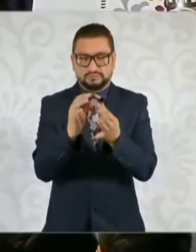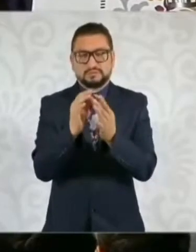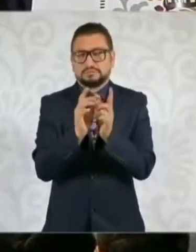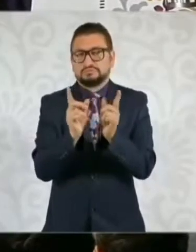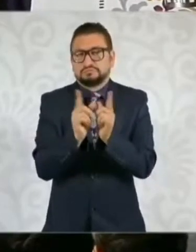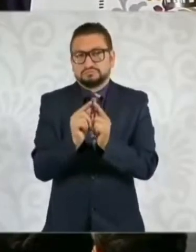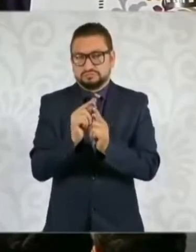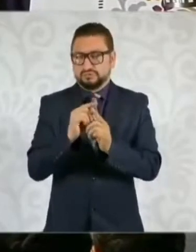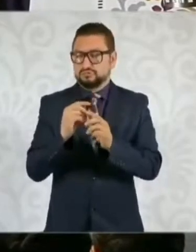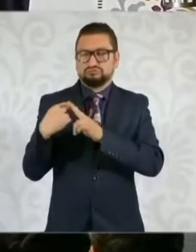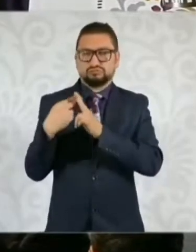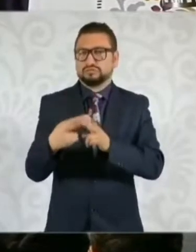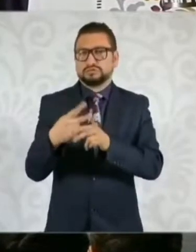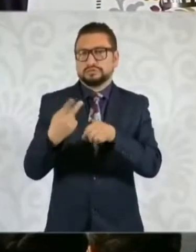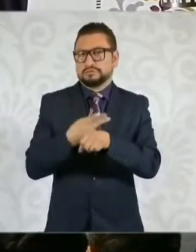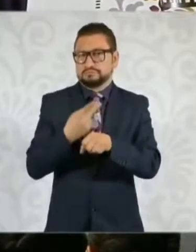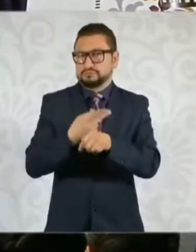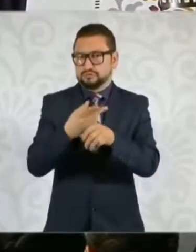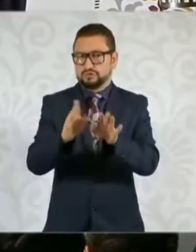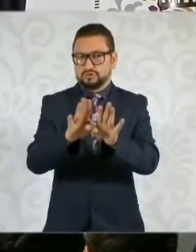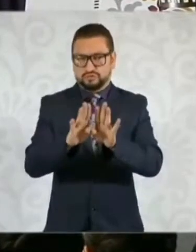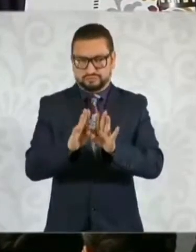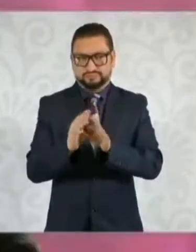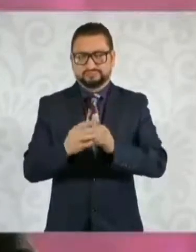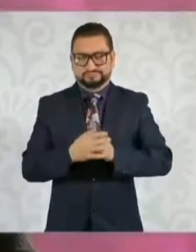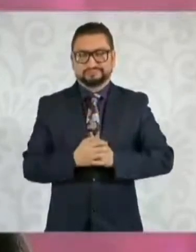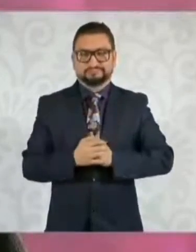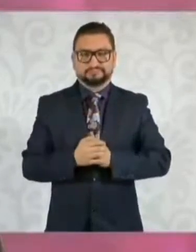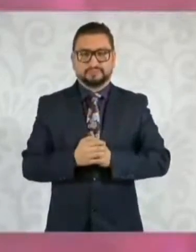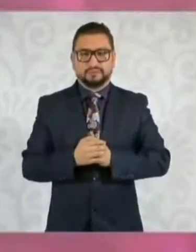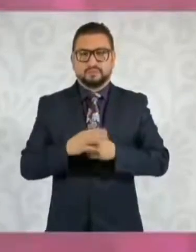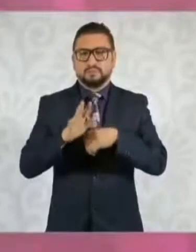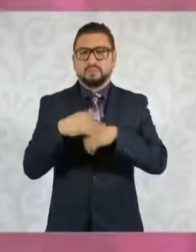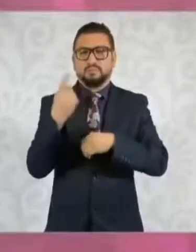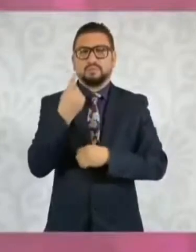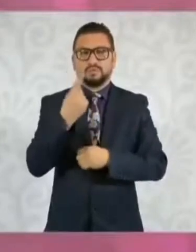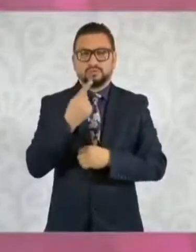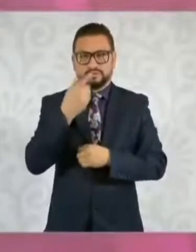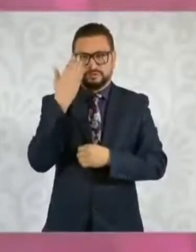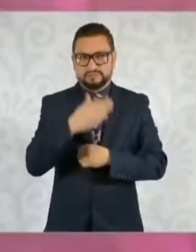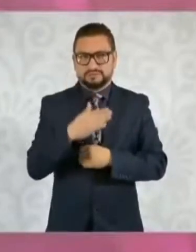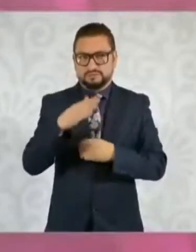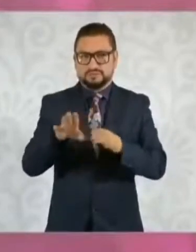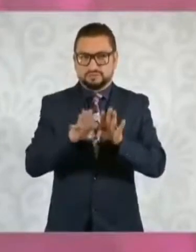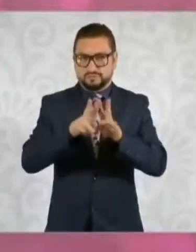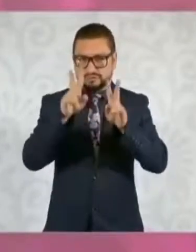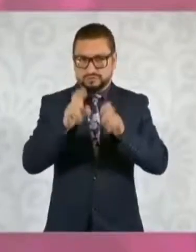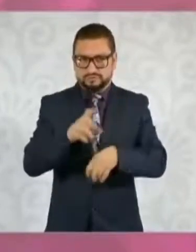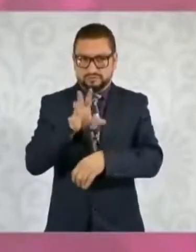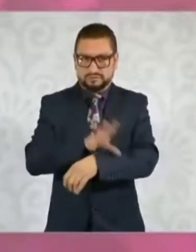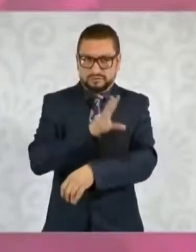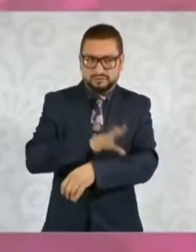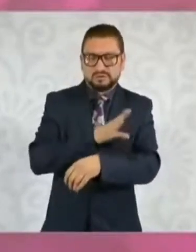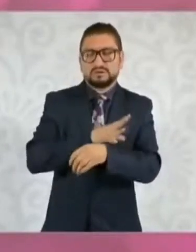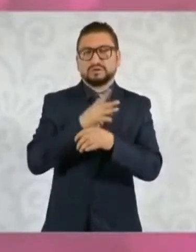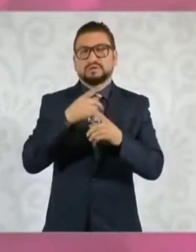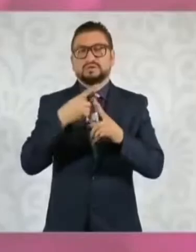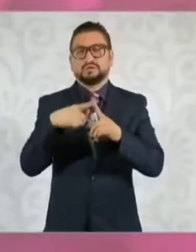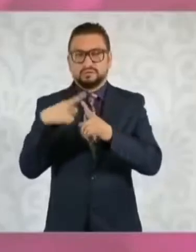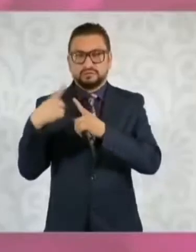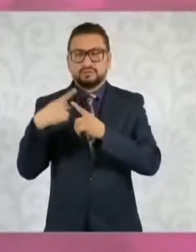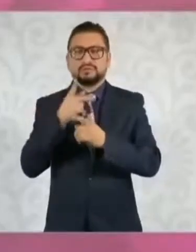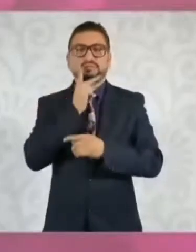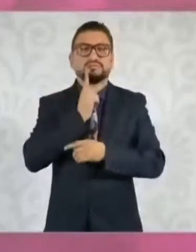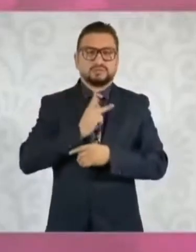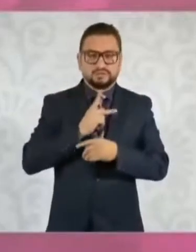breve recuento de dónde venimos, porque en el caso del sector eléctrico como en el caso del sector hidrocarburos